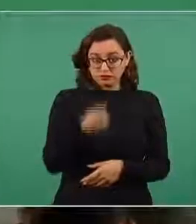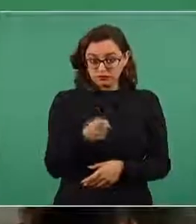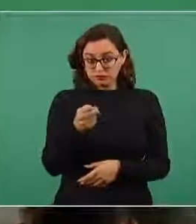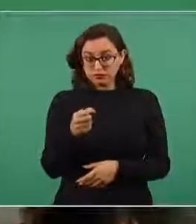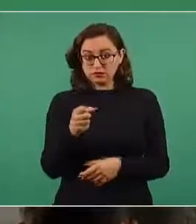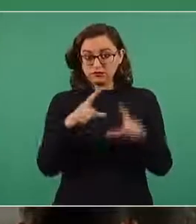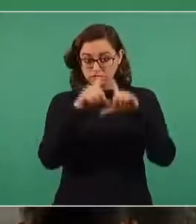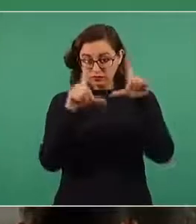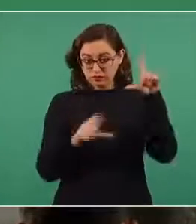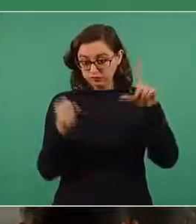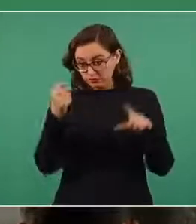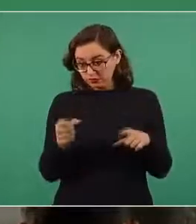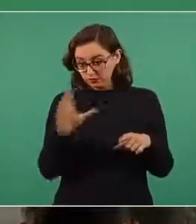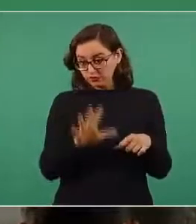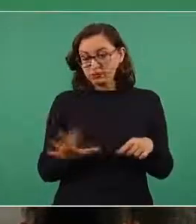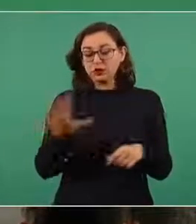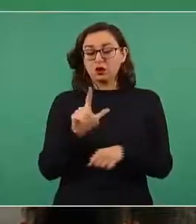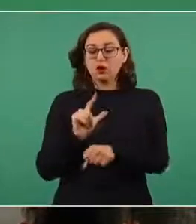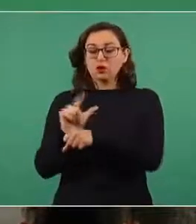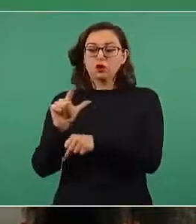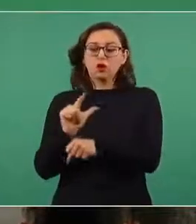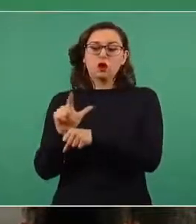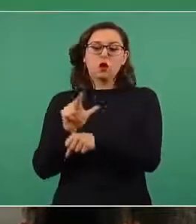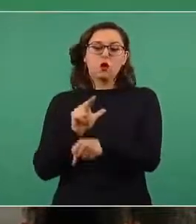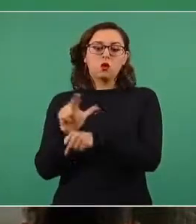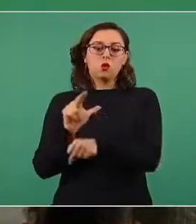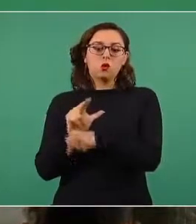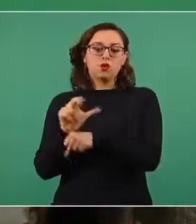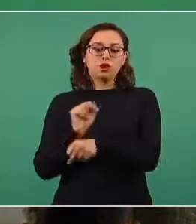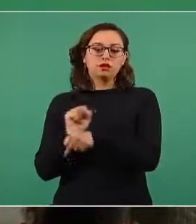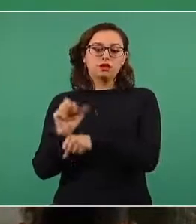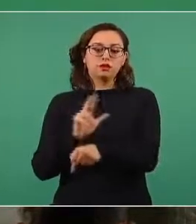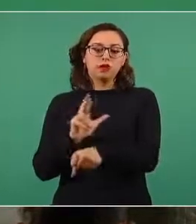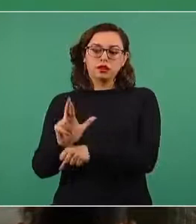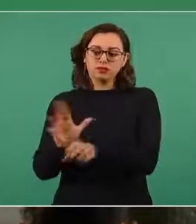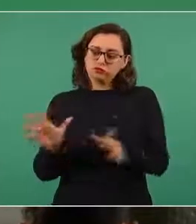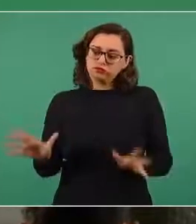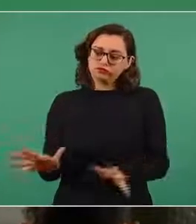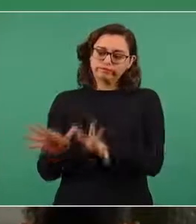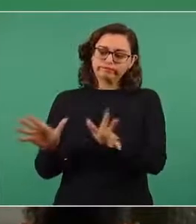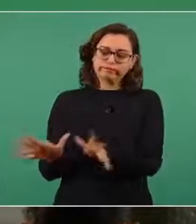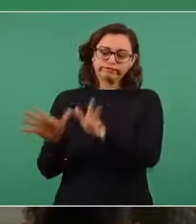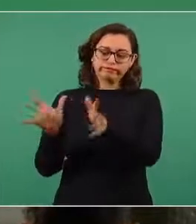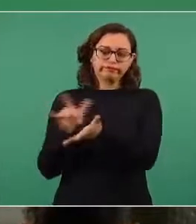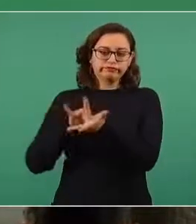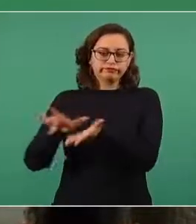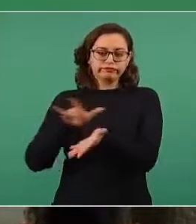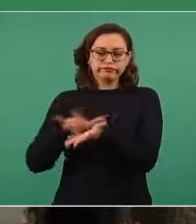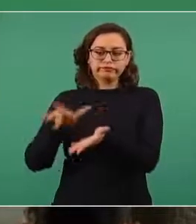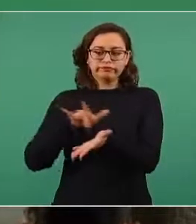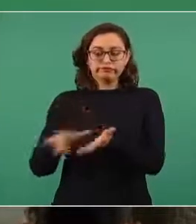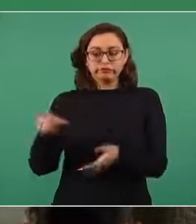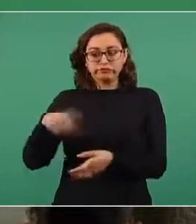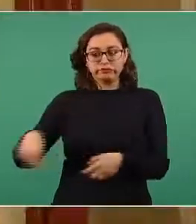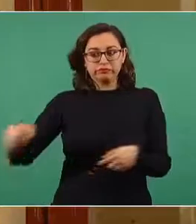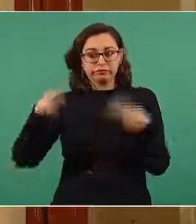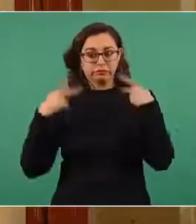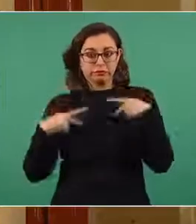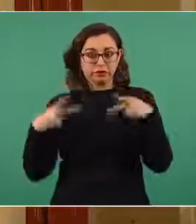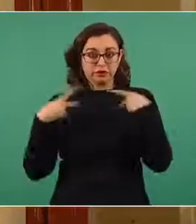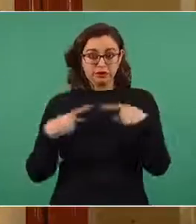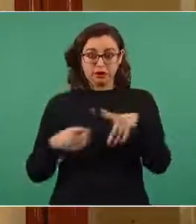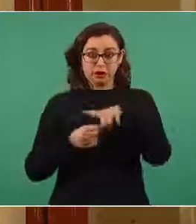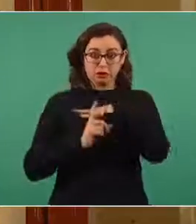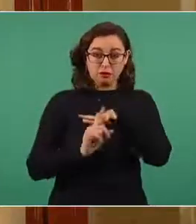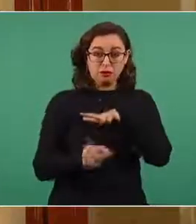y en Guatemala, Honduras y El Salvador, para que la migración sea opcional y no obligada